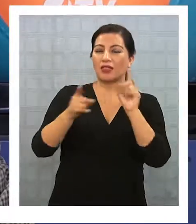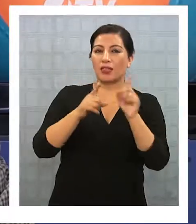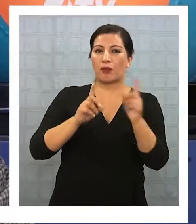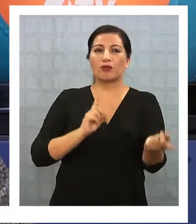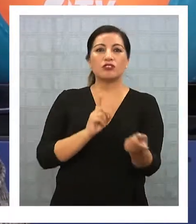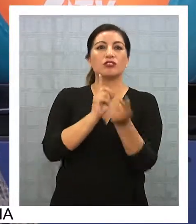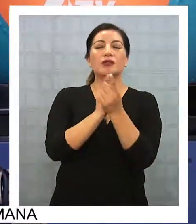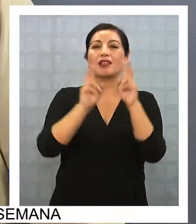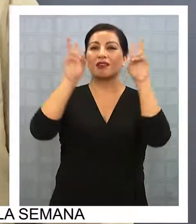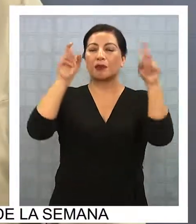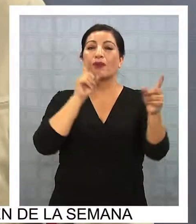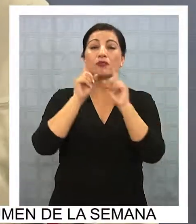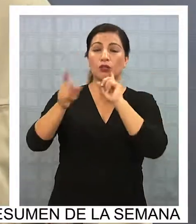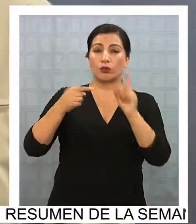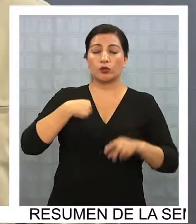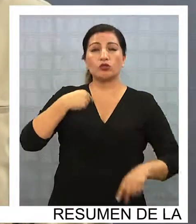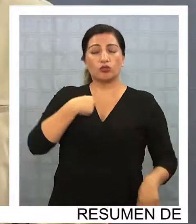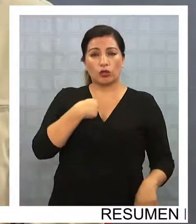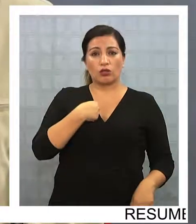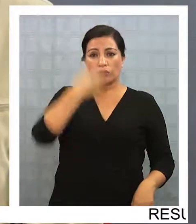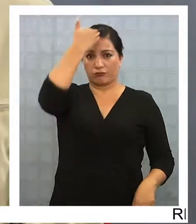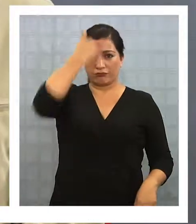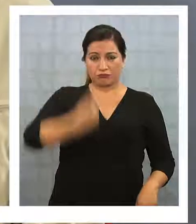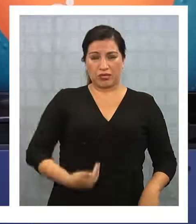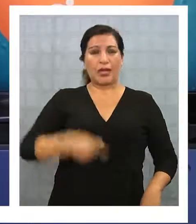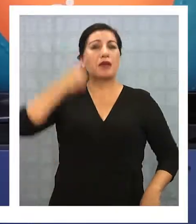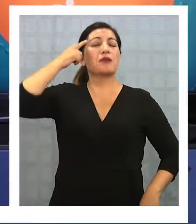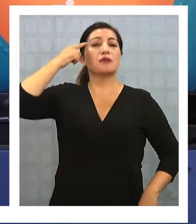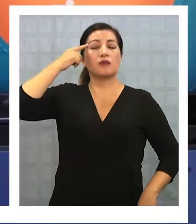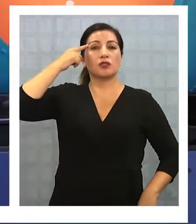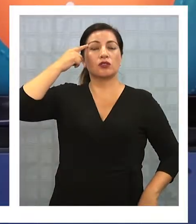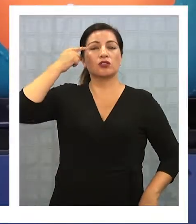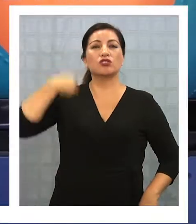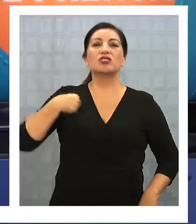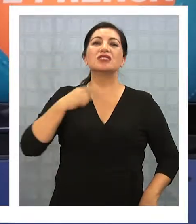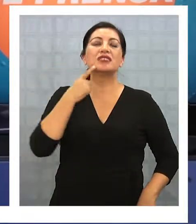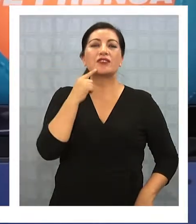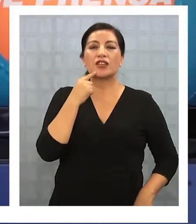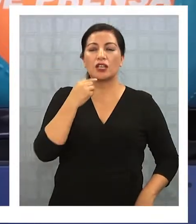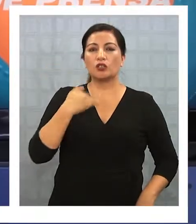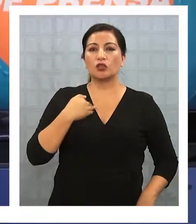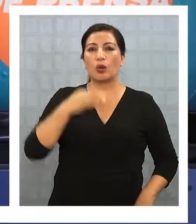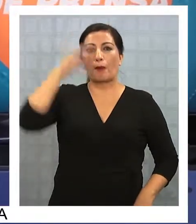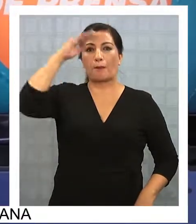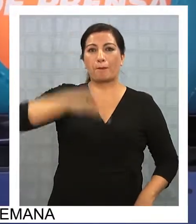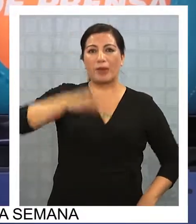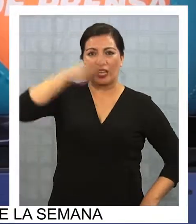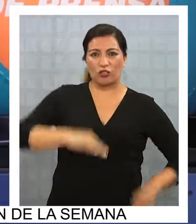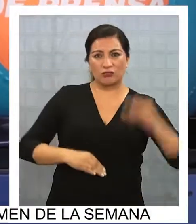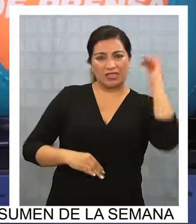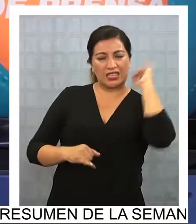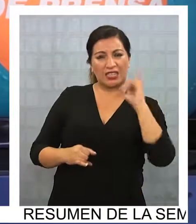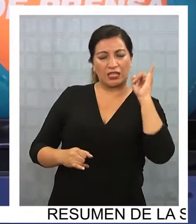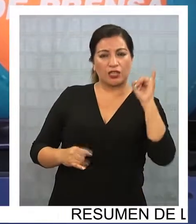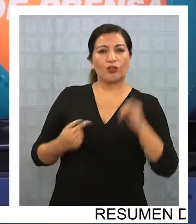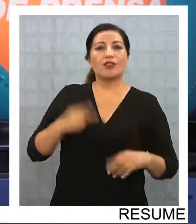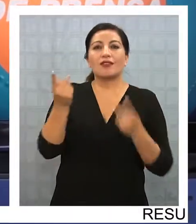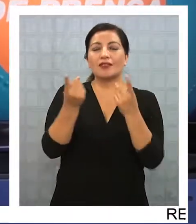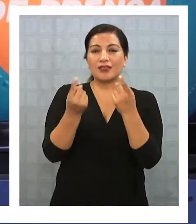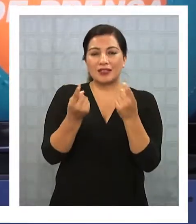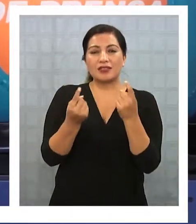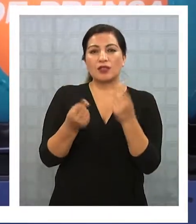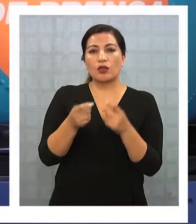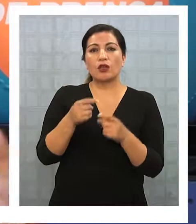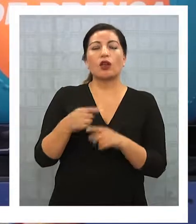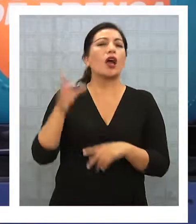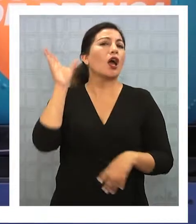encontrarse en el diálogo porque yo soy de aquellos que piensan y eso no me hace ser ¿no es cierto? menos de izquierda que es